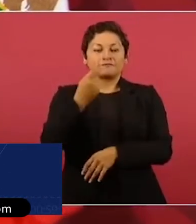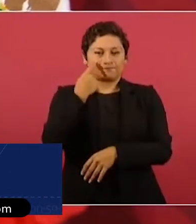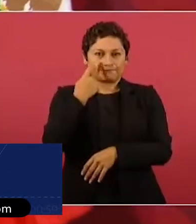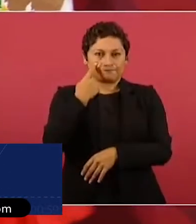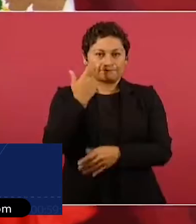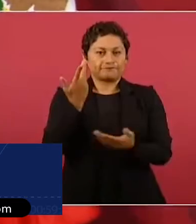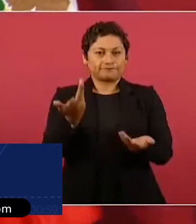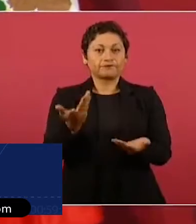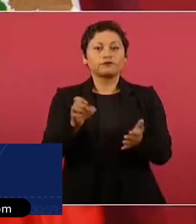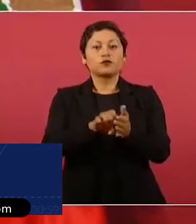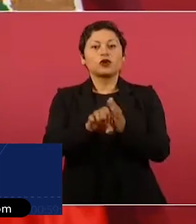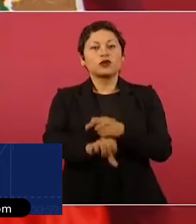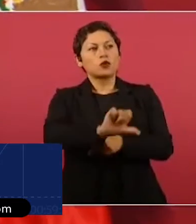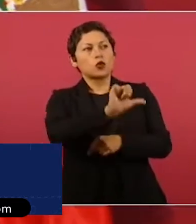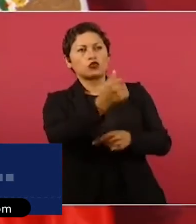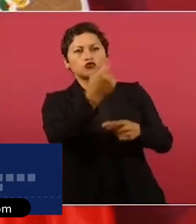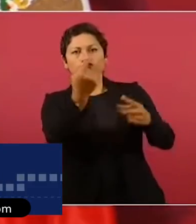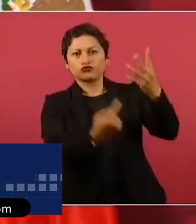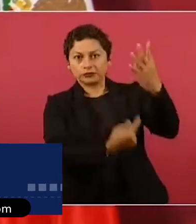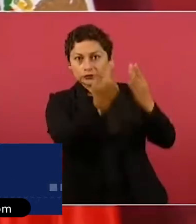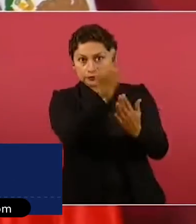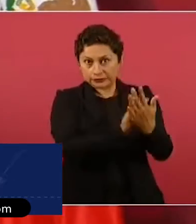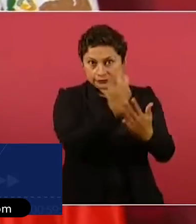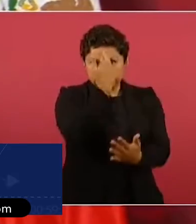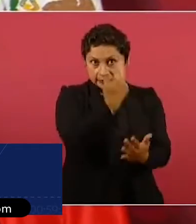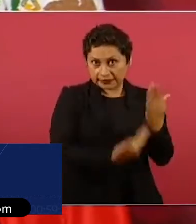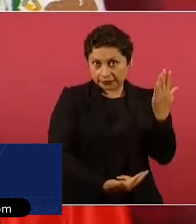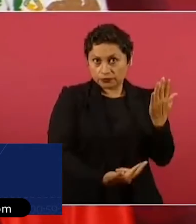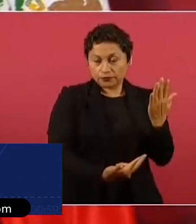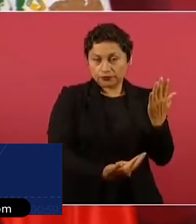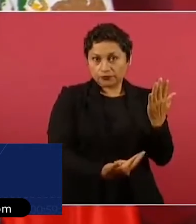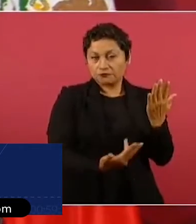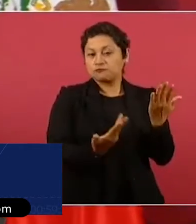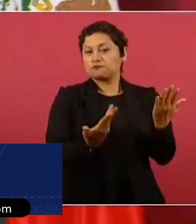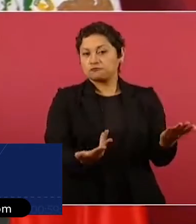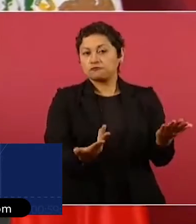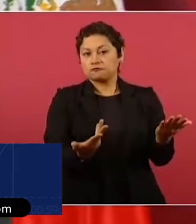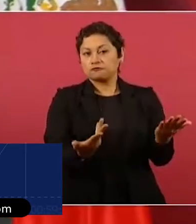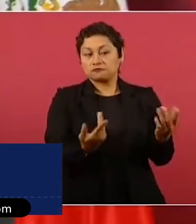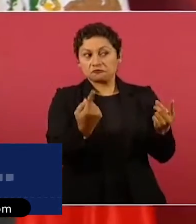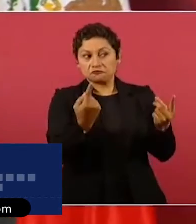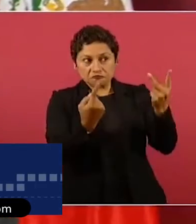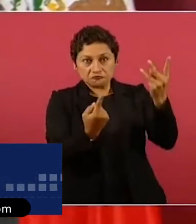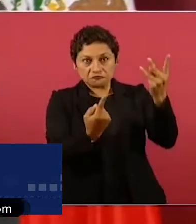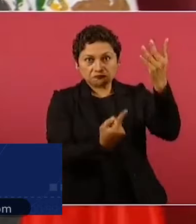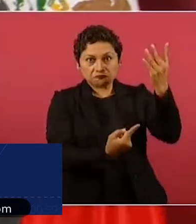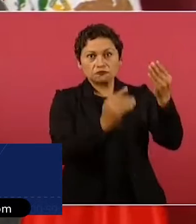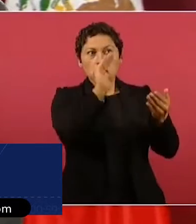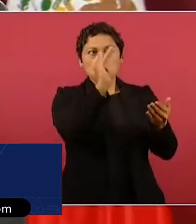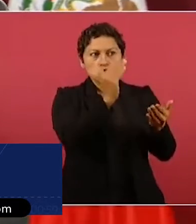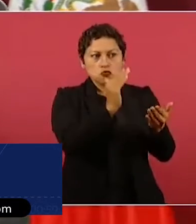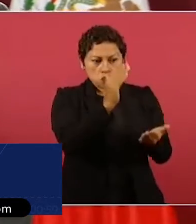delitos vamos a la baja y